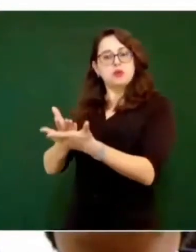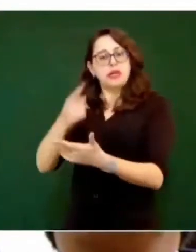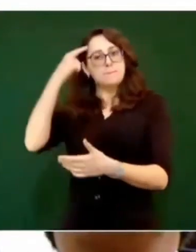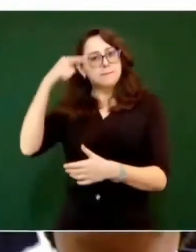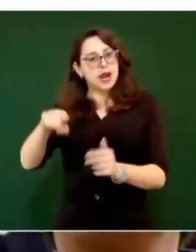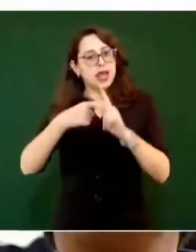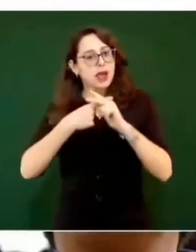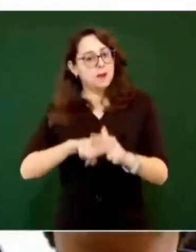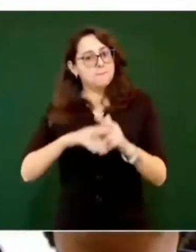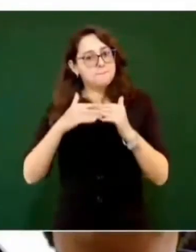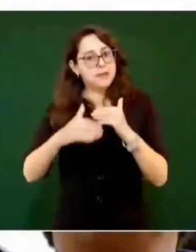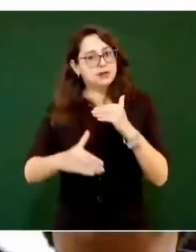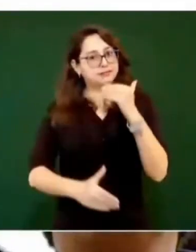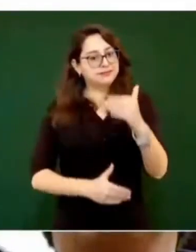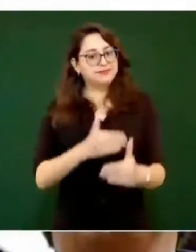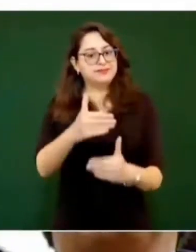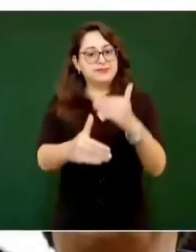y de las principales rutas que mencionaban el viernes.